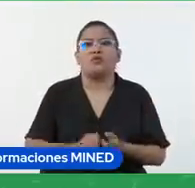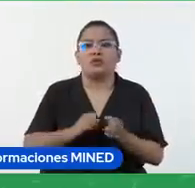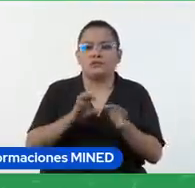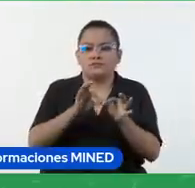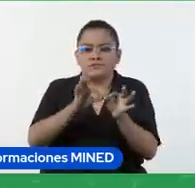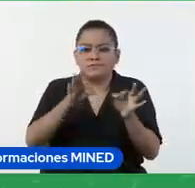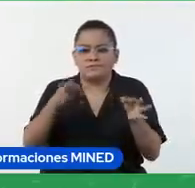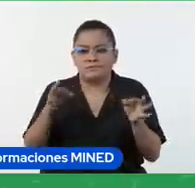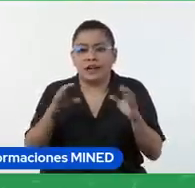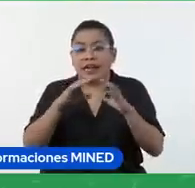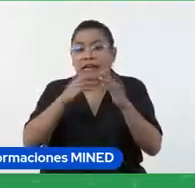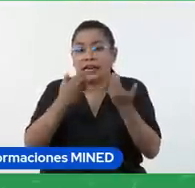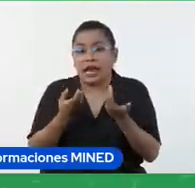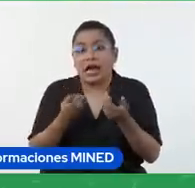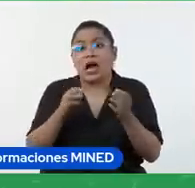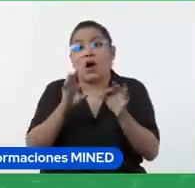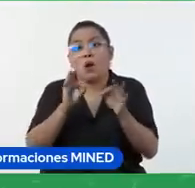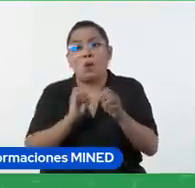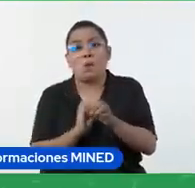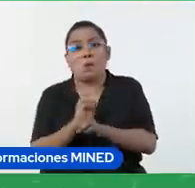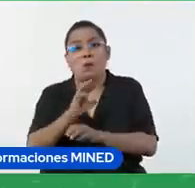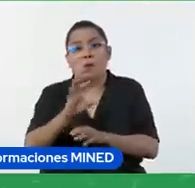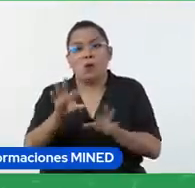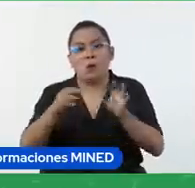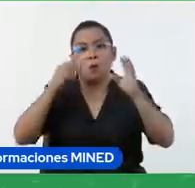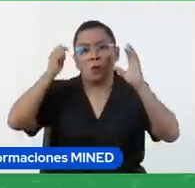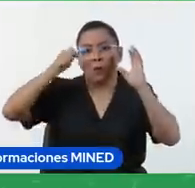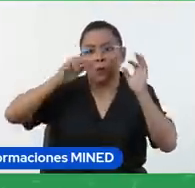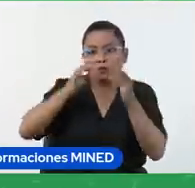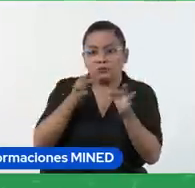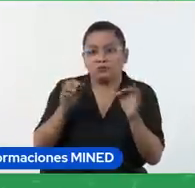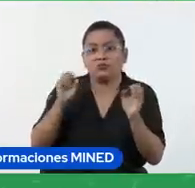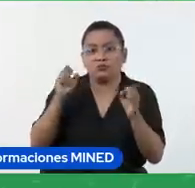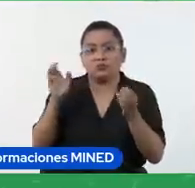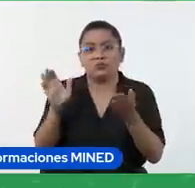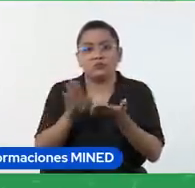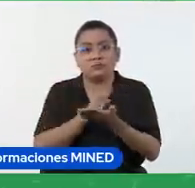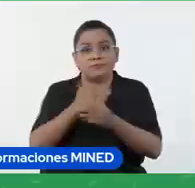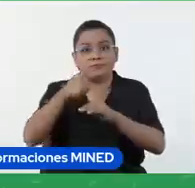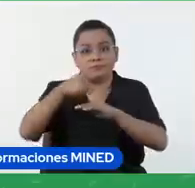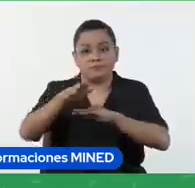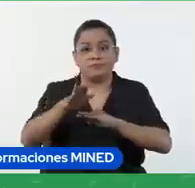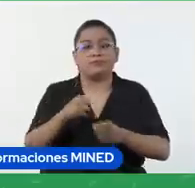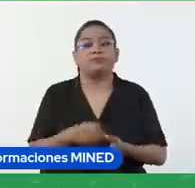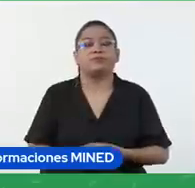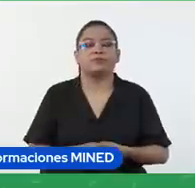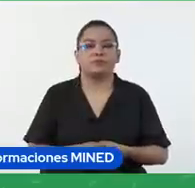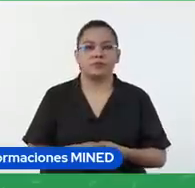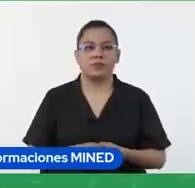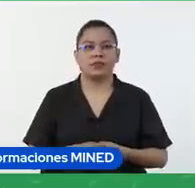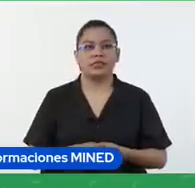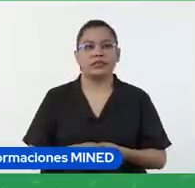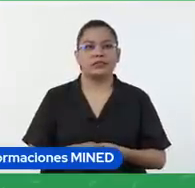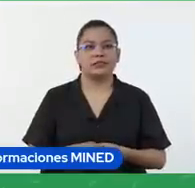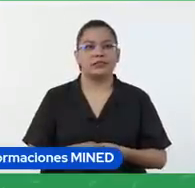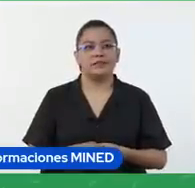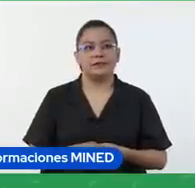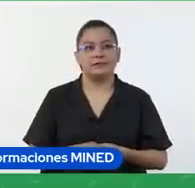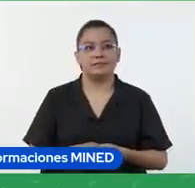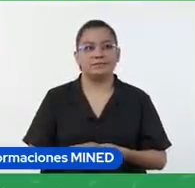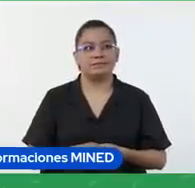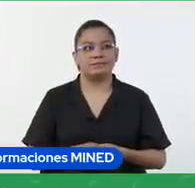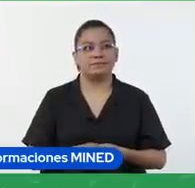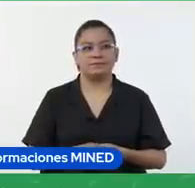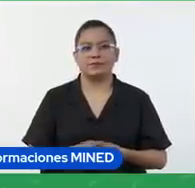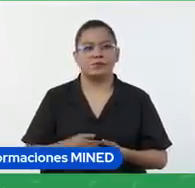la presentación algún video ahí lo que encuentren más pertinente no es